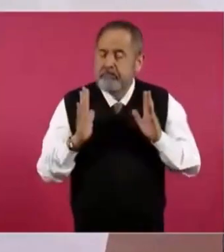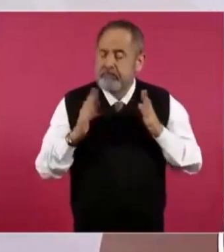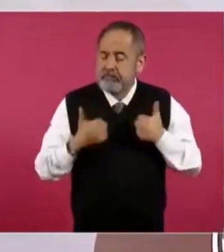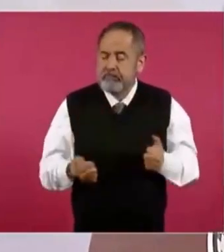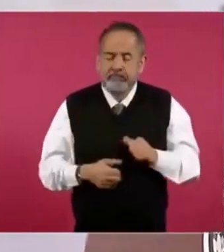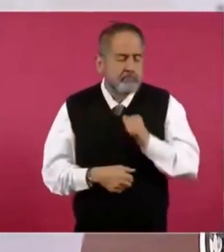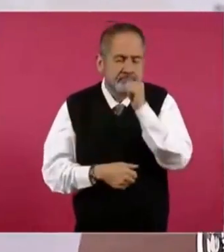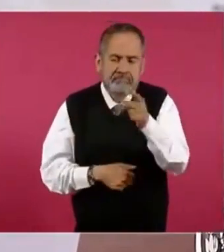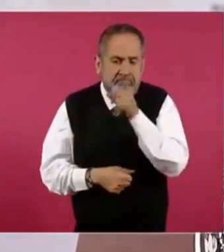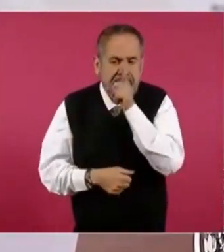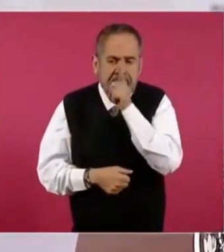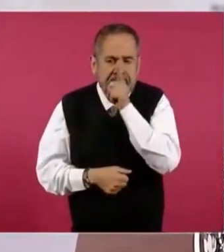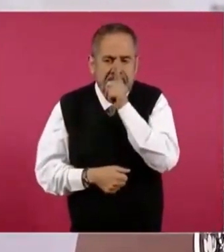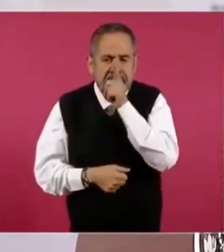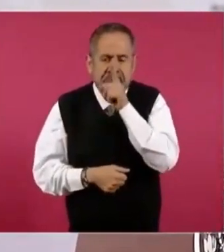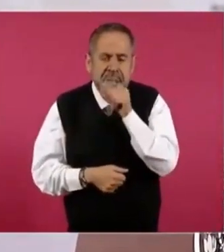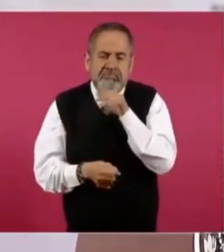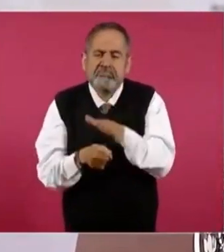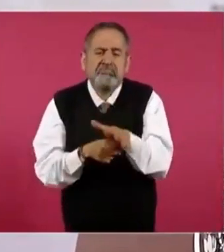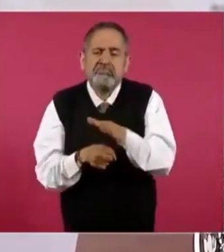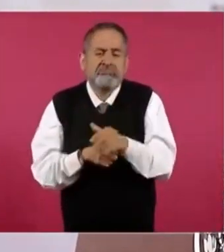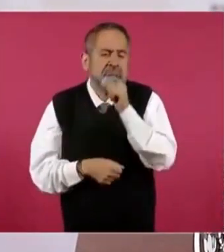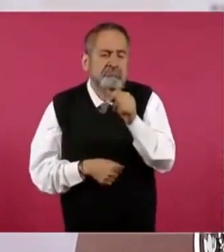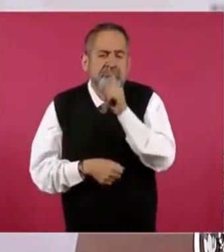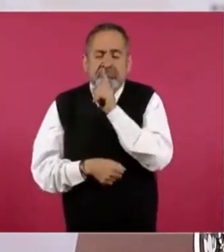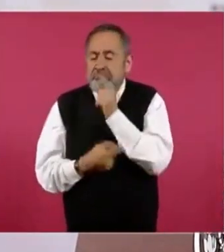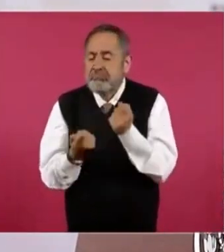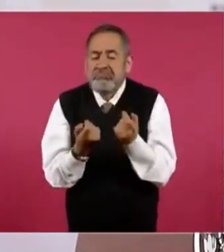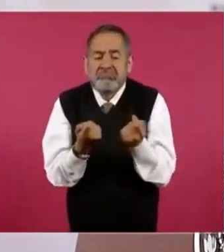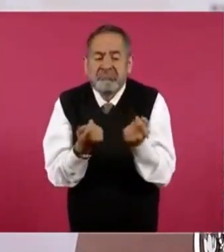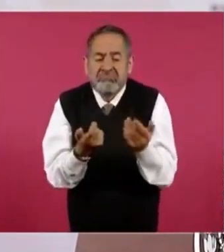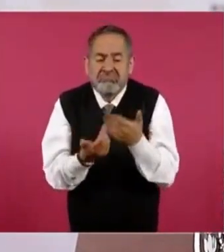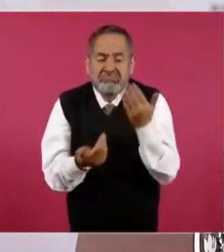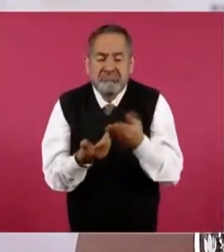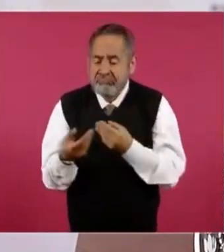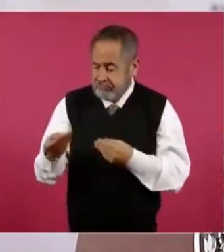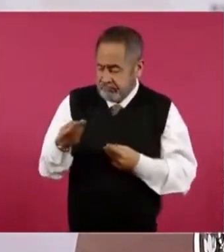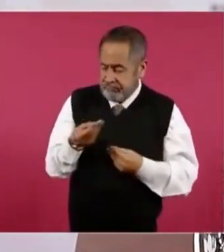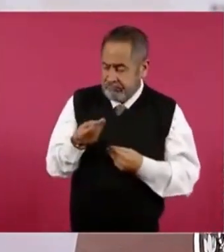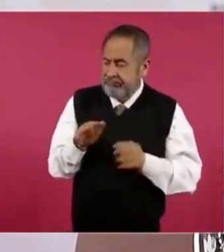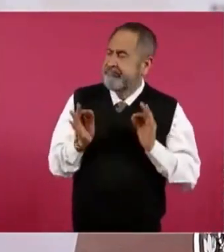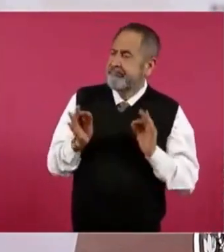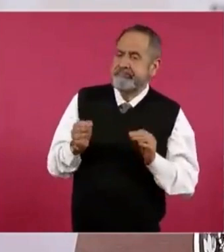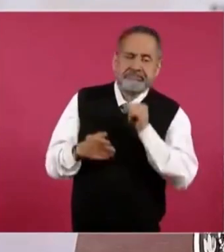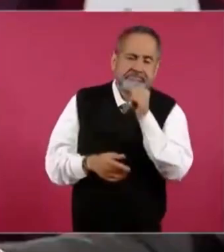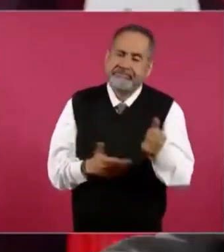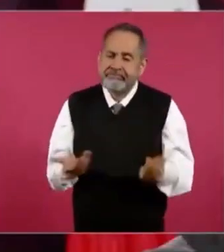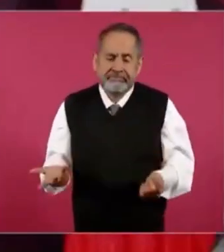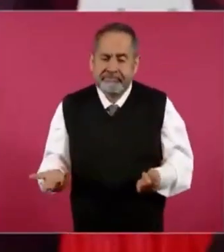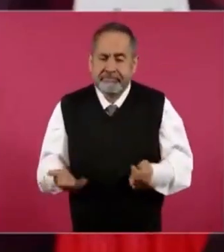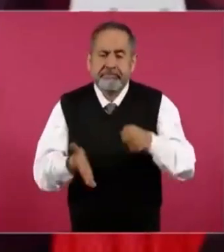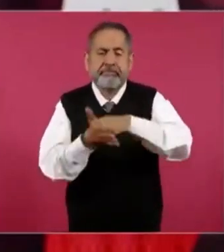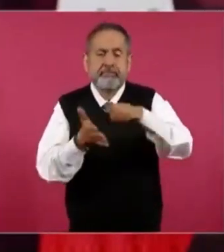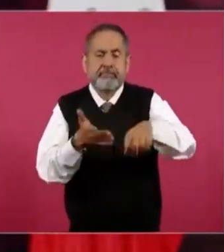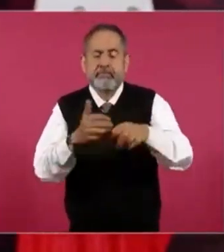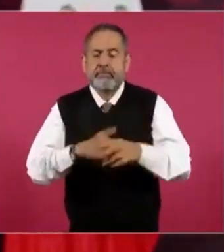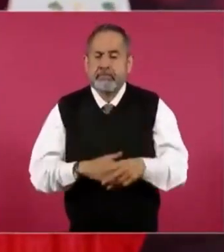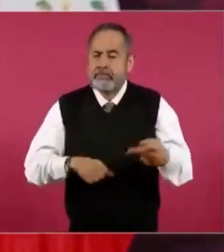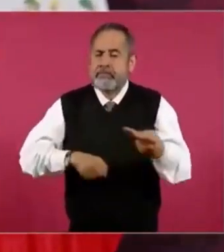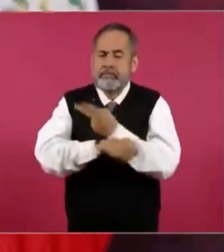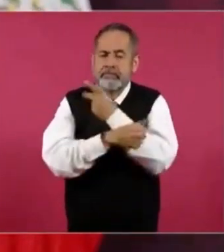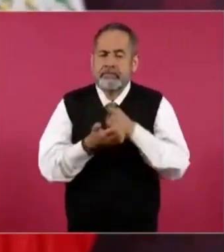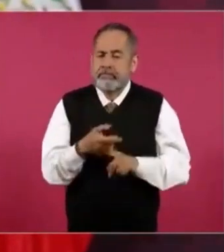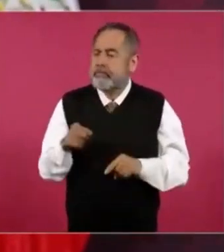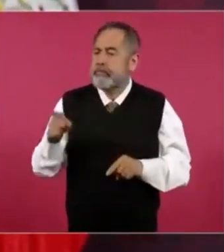suficiente, por ejemplo, qué pasó